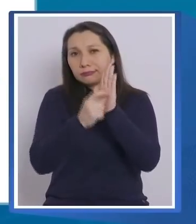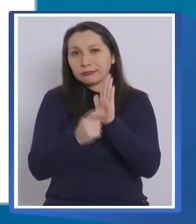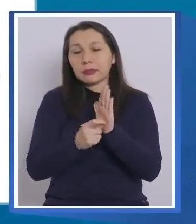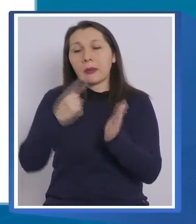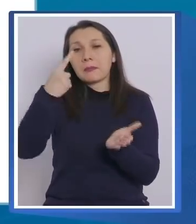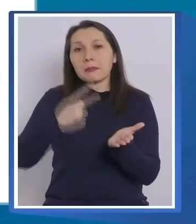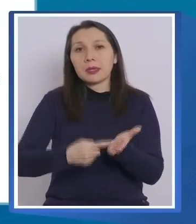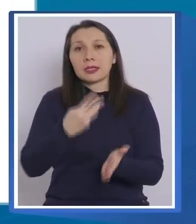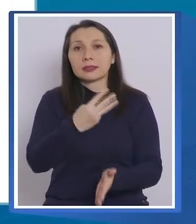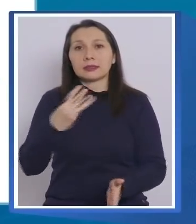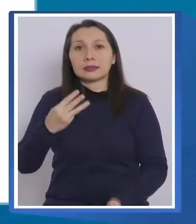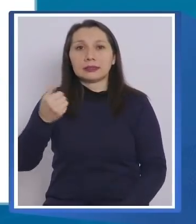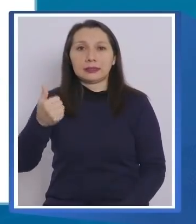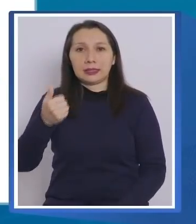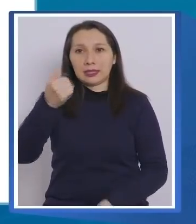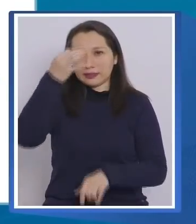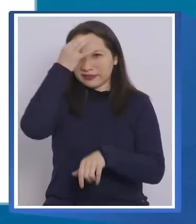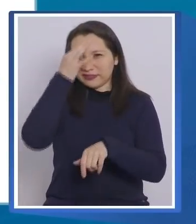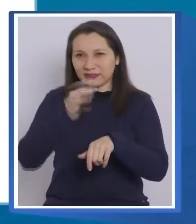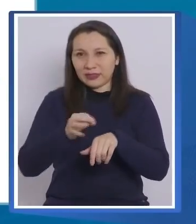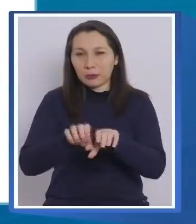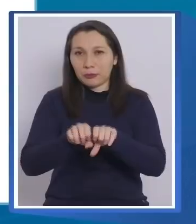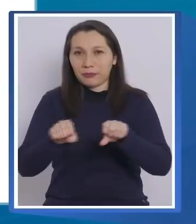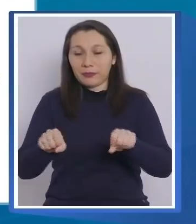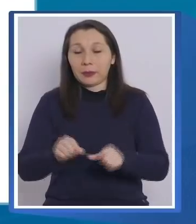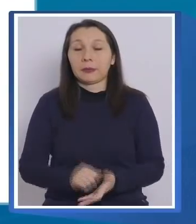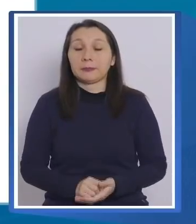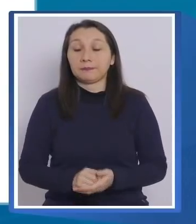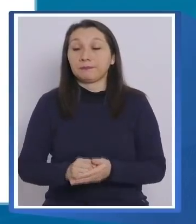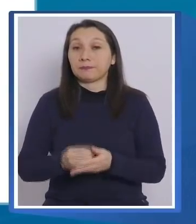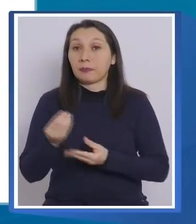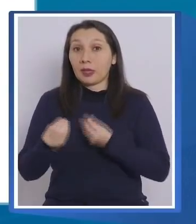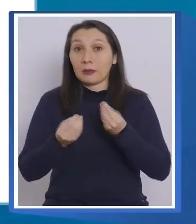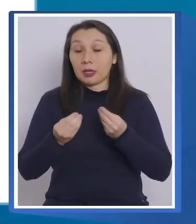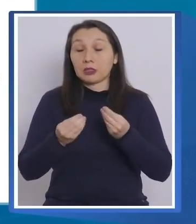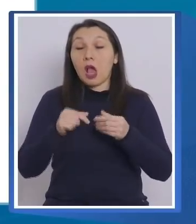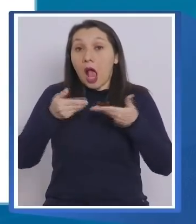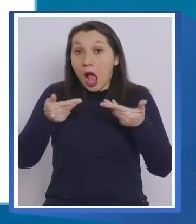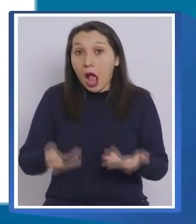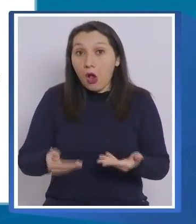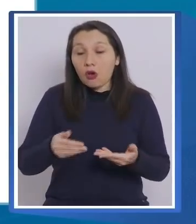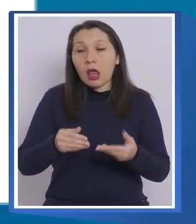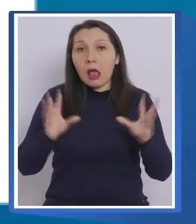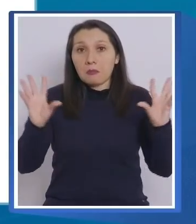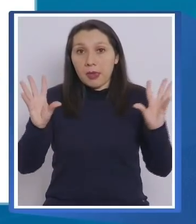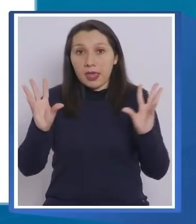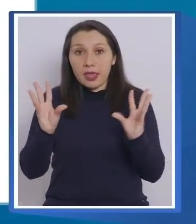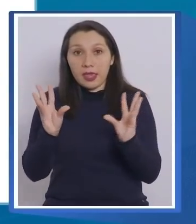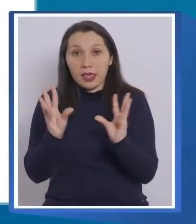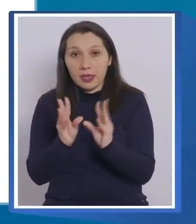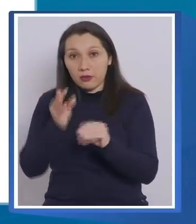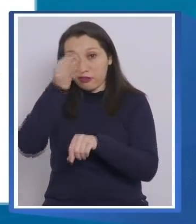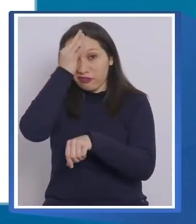.336 casos. Como consecuencia de la caída de los contagios,